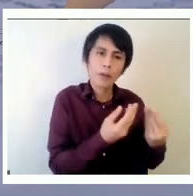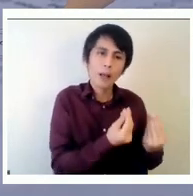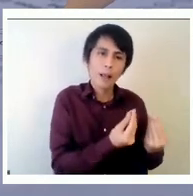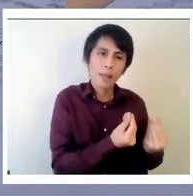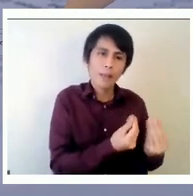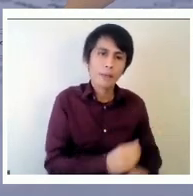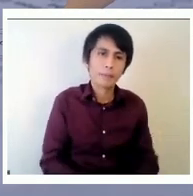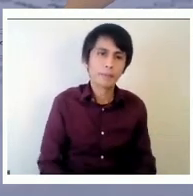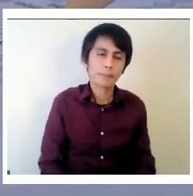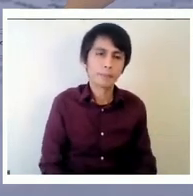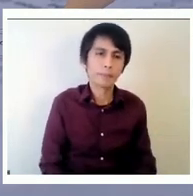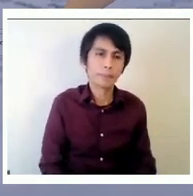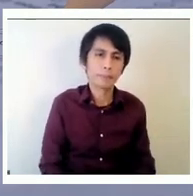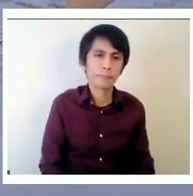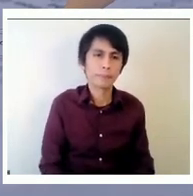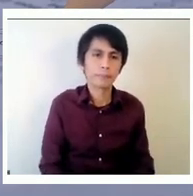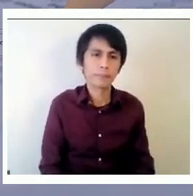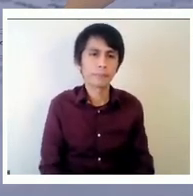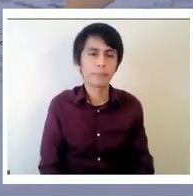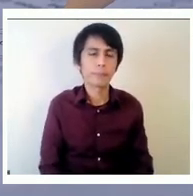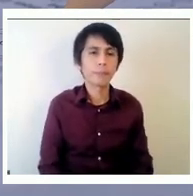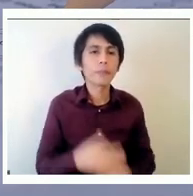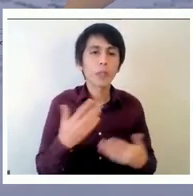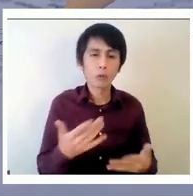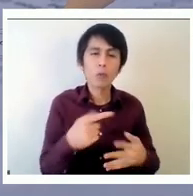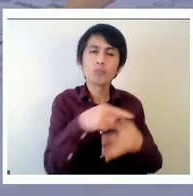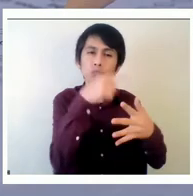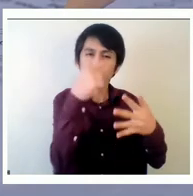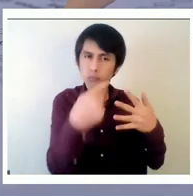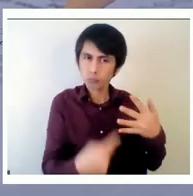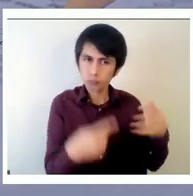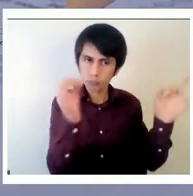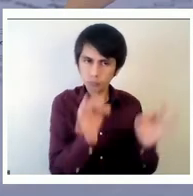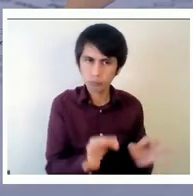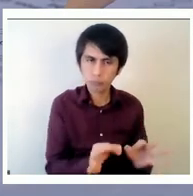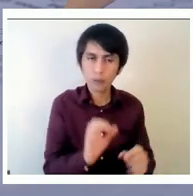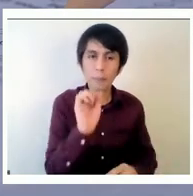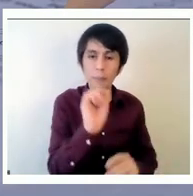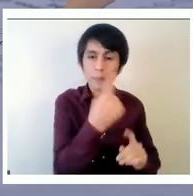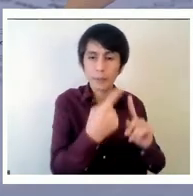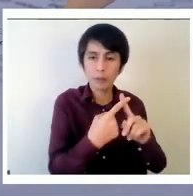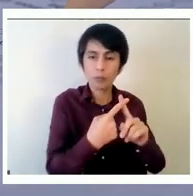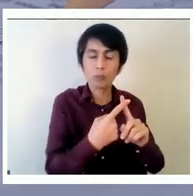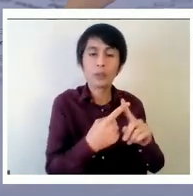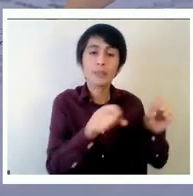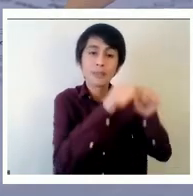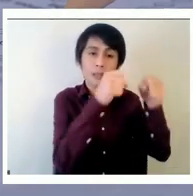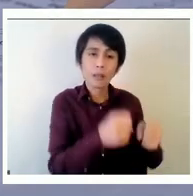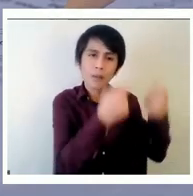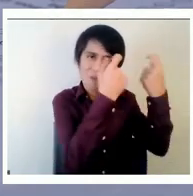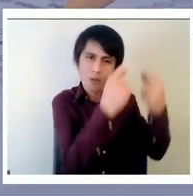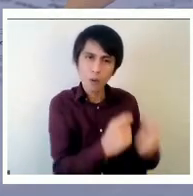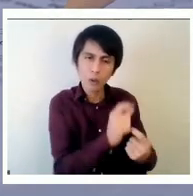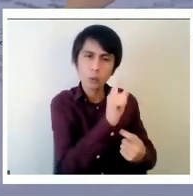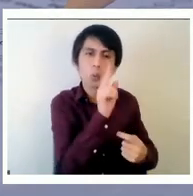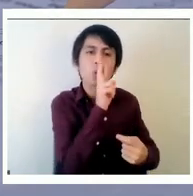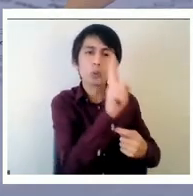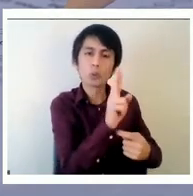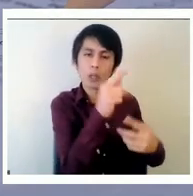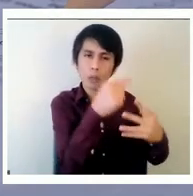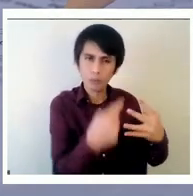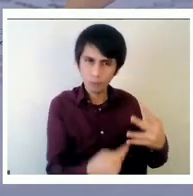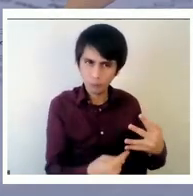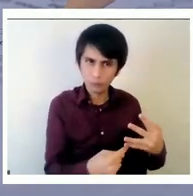voy a ir entonces punto por punto el primer punto evaluar al sistema por sus resultados qué fue lo que nos logró arrojar el